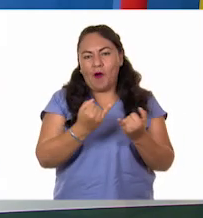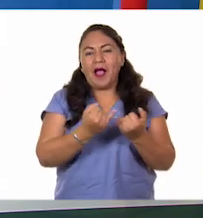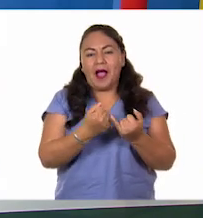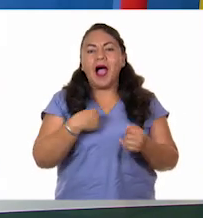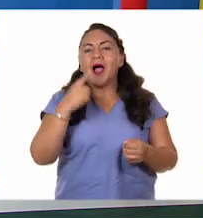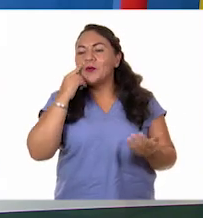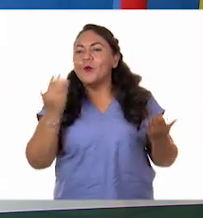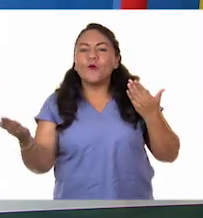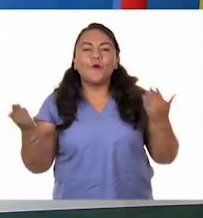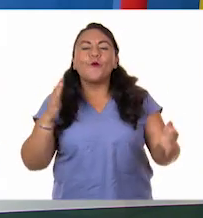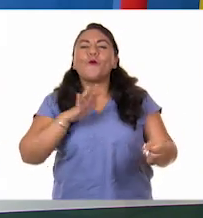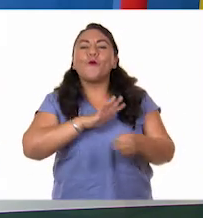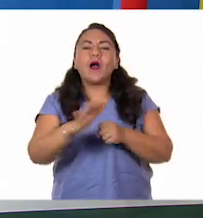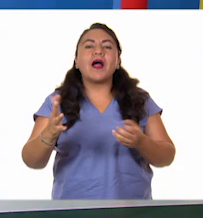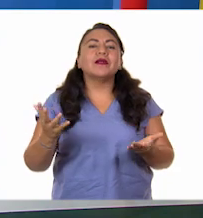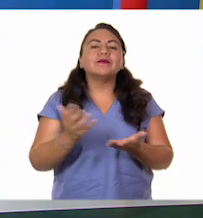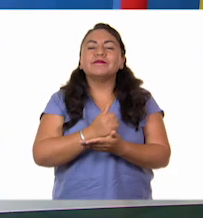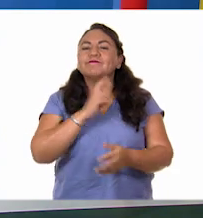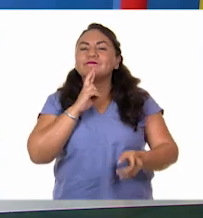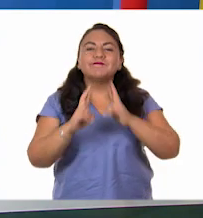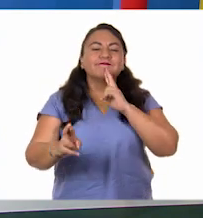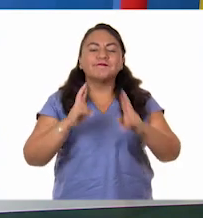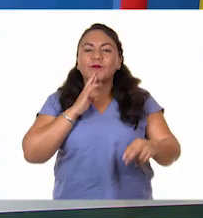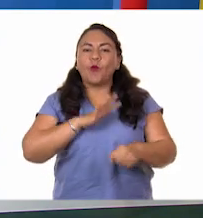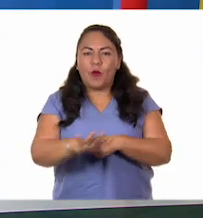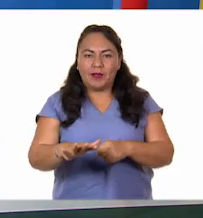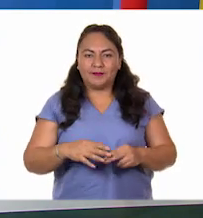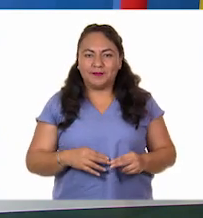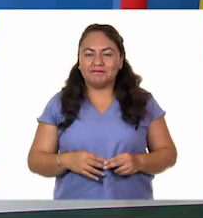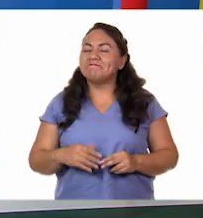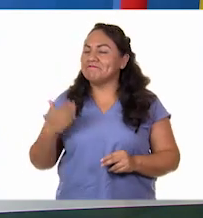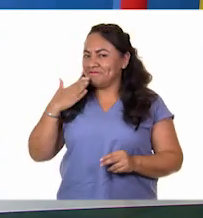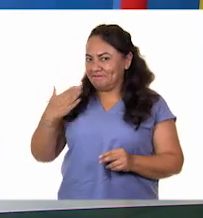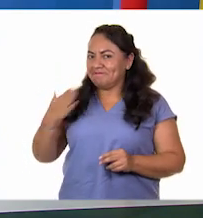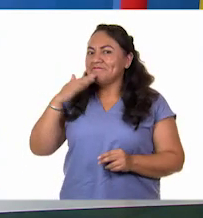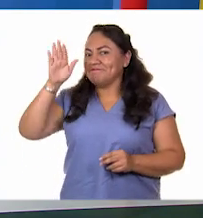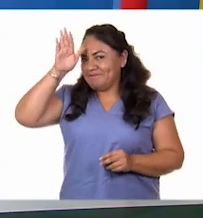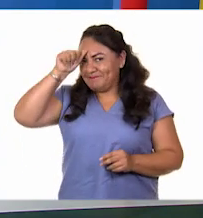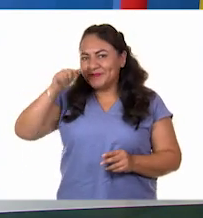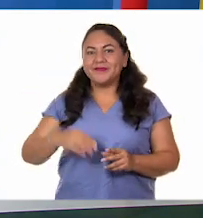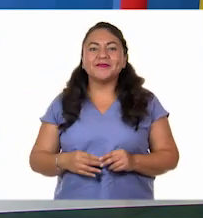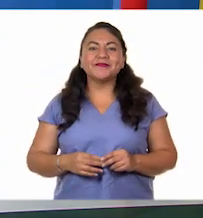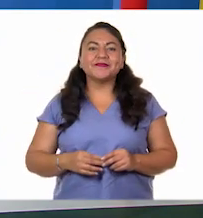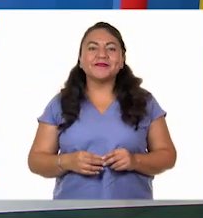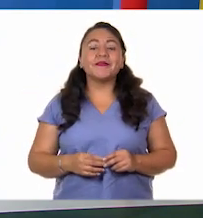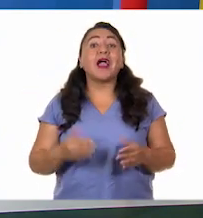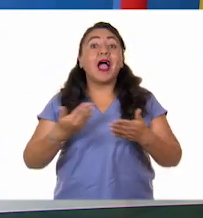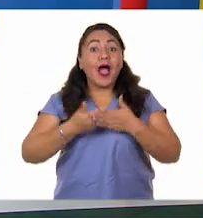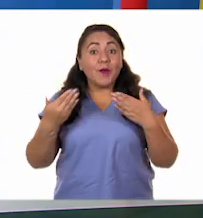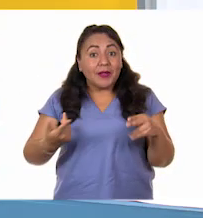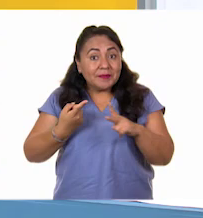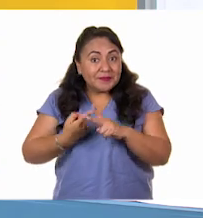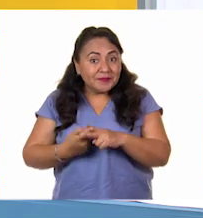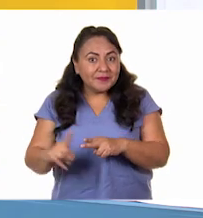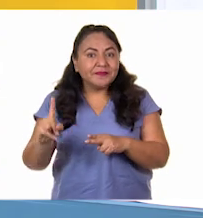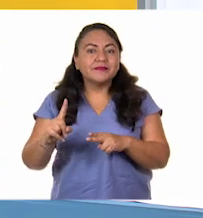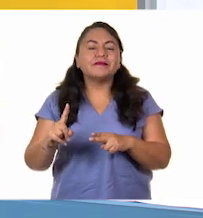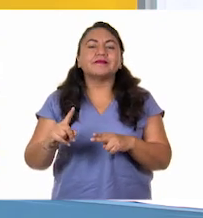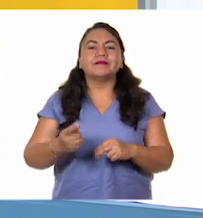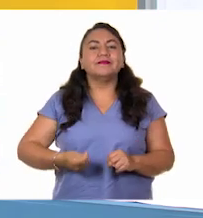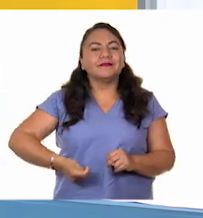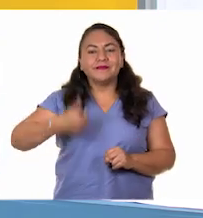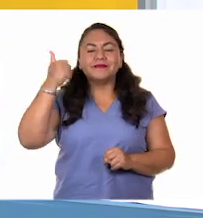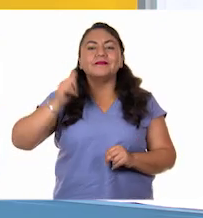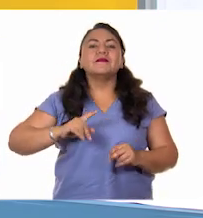es el equipo que mejor responde a estas preguntas. ¿De acuerdo? Muy bien, de acuerdo. Bien. Y vamos a empezar con la